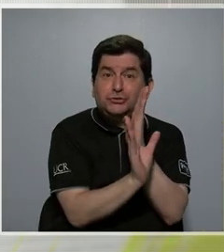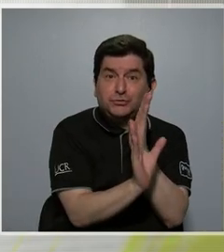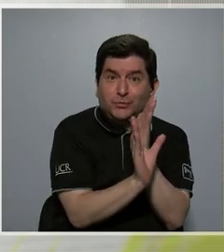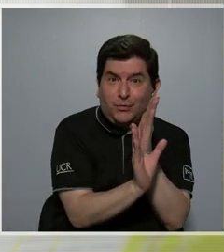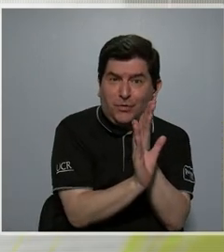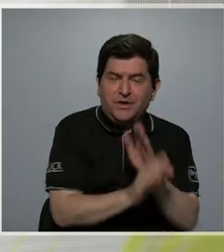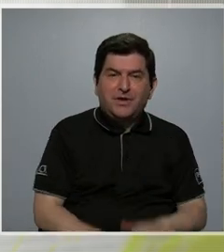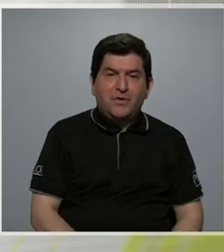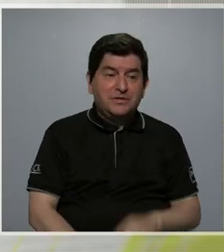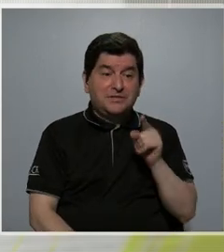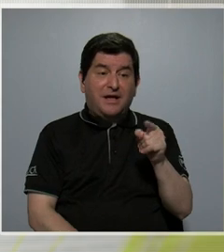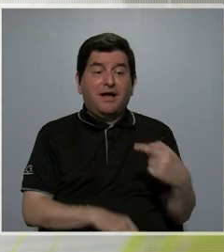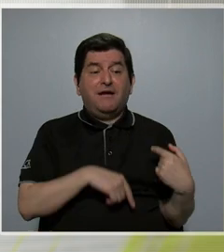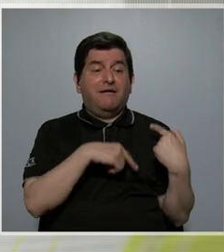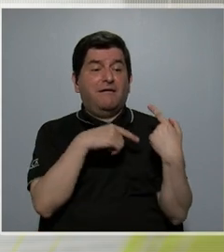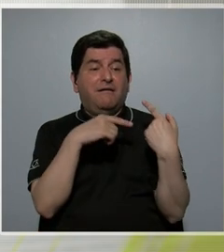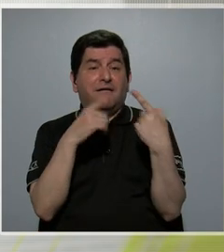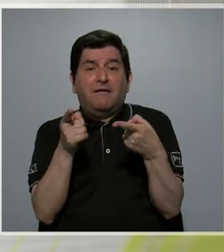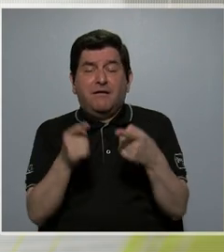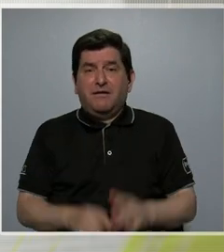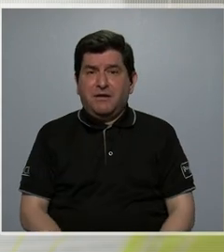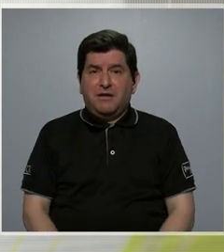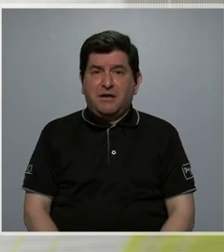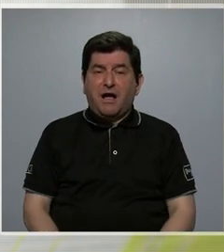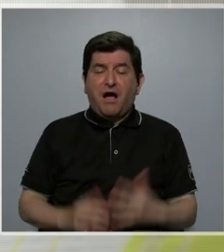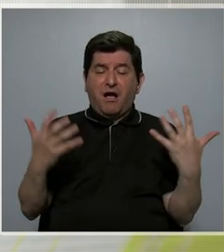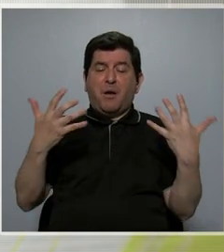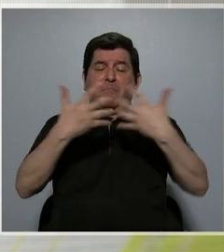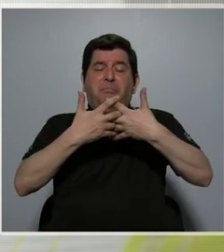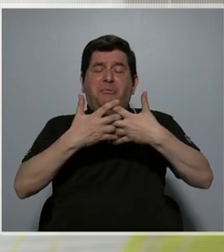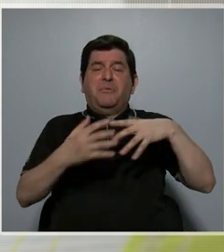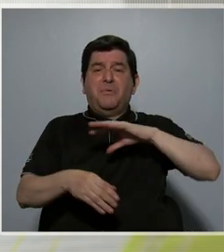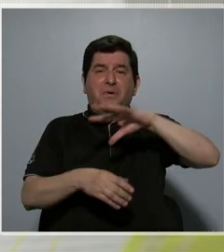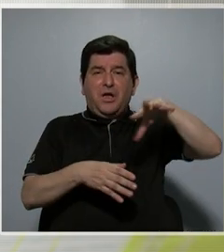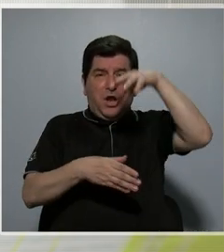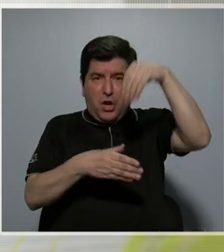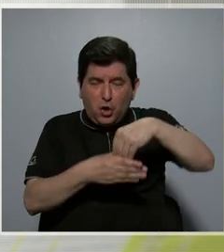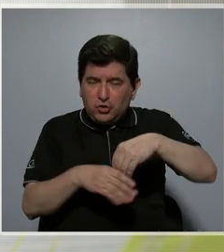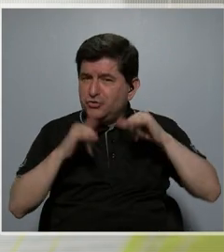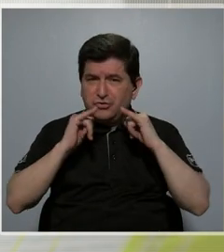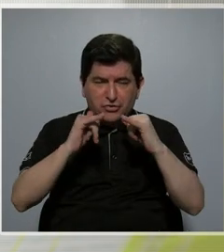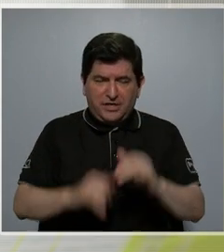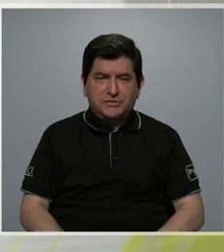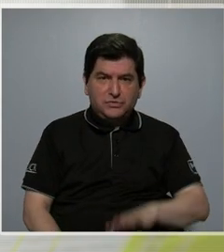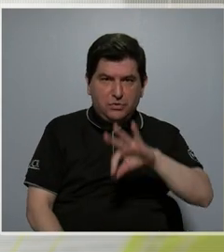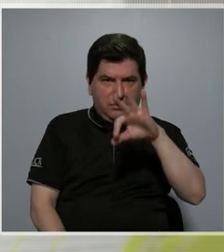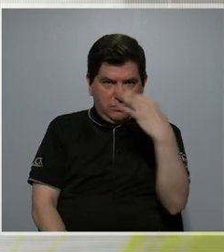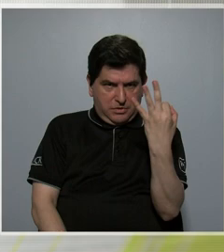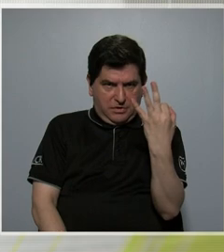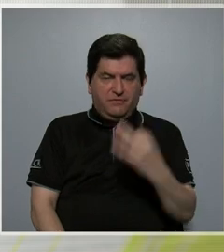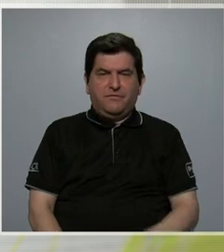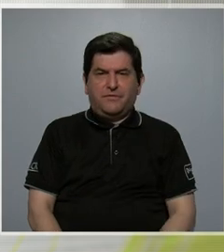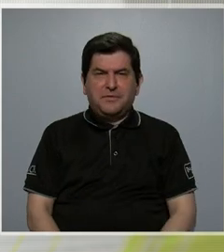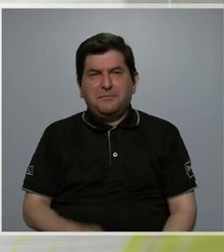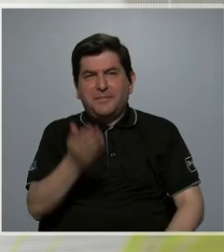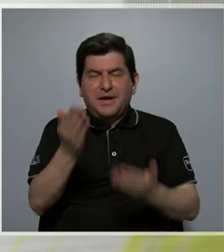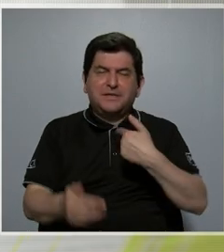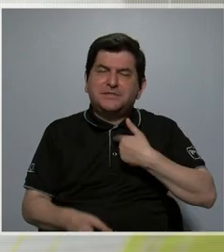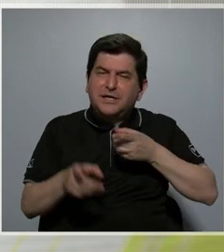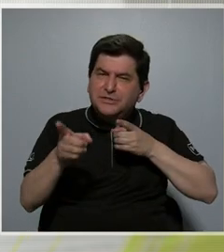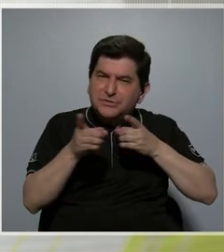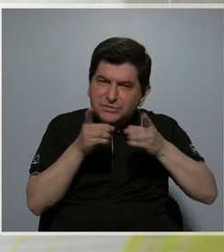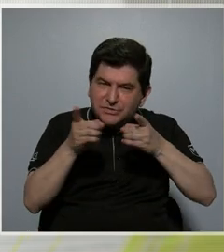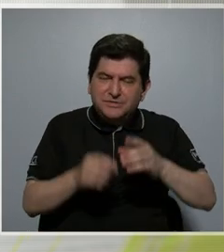que le llevan a adaptarse a ese contexto desigual de esta manera que es un poco la que estoy